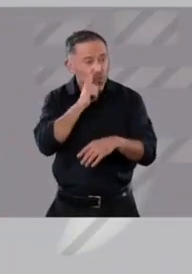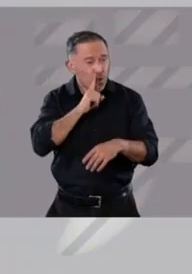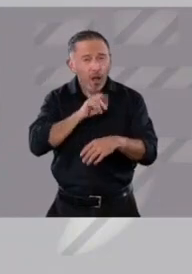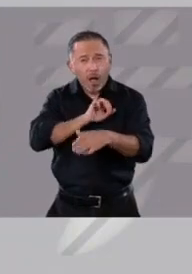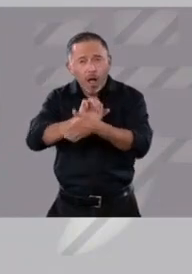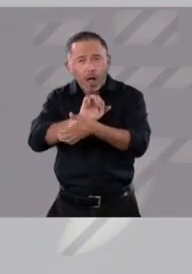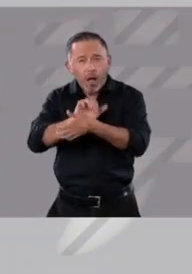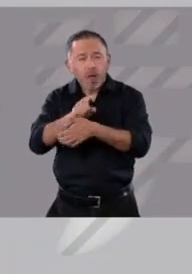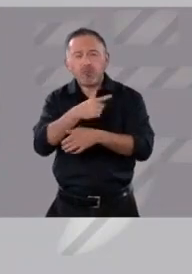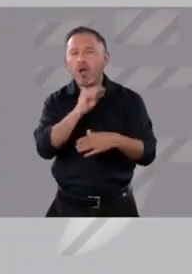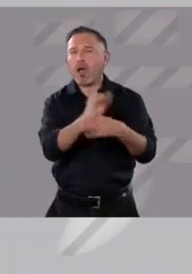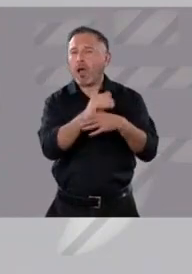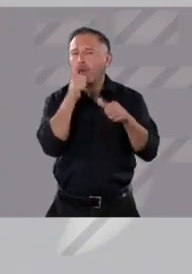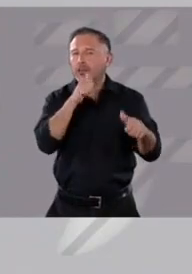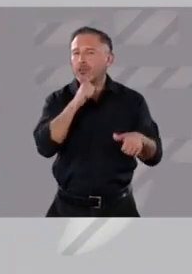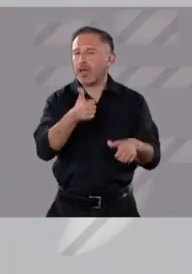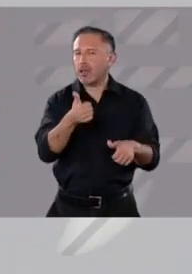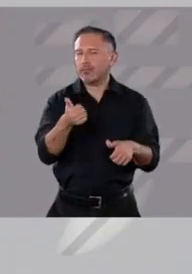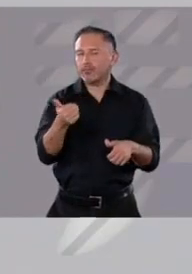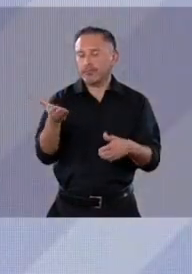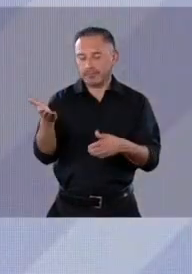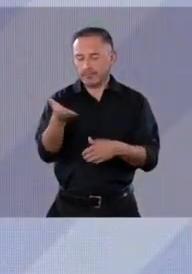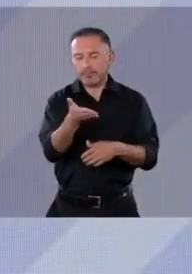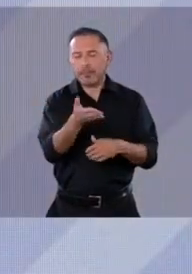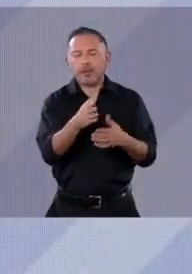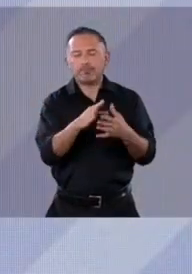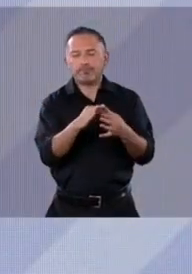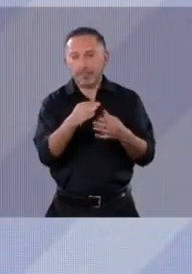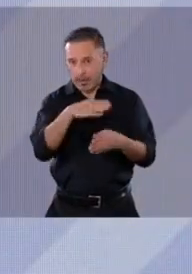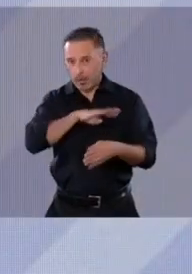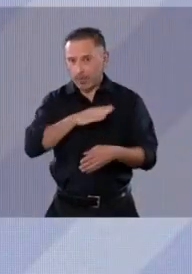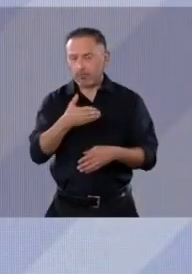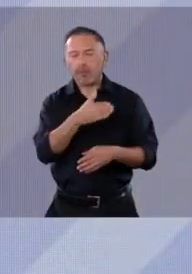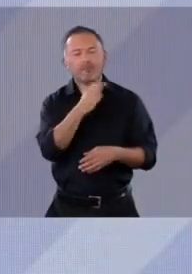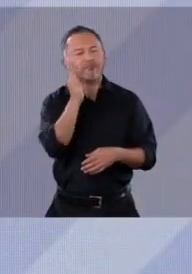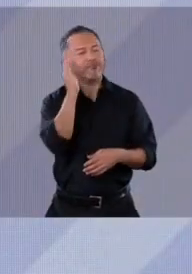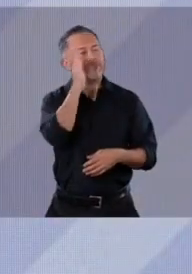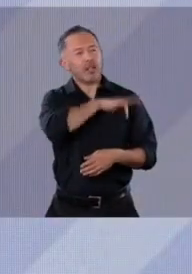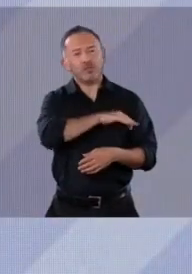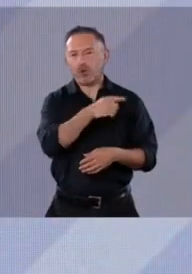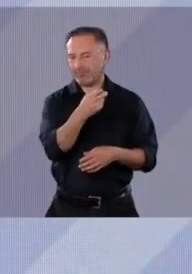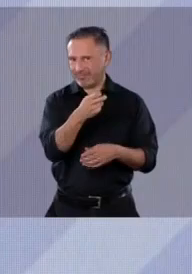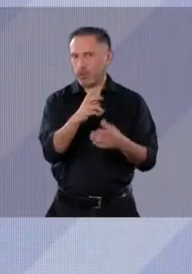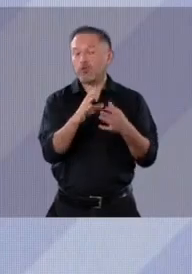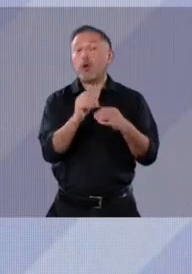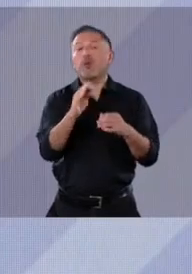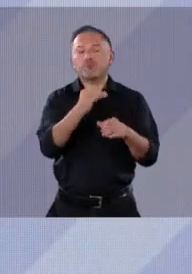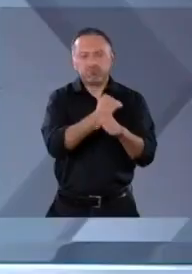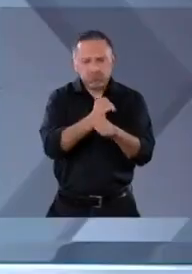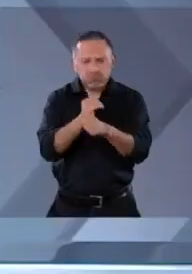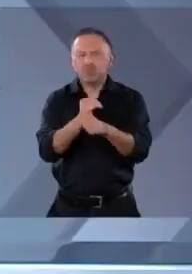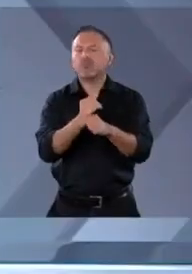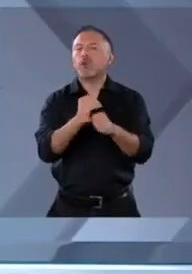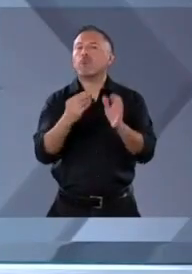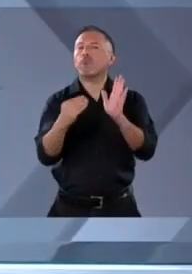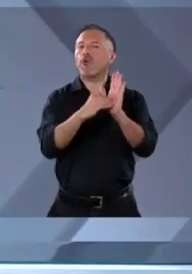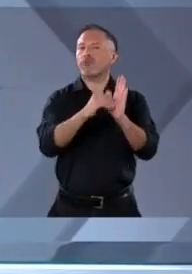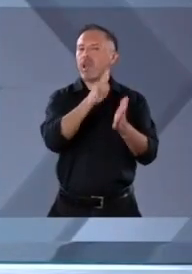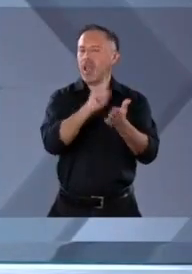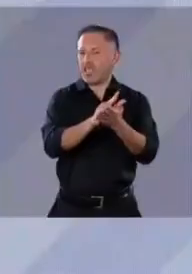Claudia Sheinbaum. Es falso. Delito de extorsión. Vamos a catalogarlo como delito grave y persecución de oficio. Tres segundos, Xochitl Galvez.